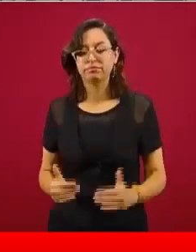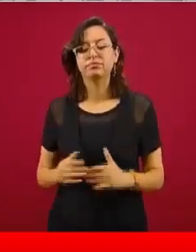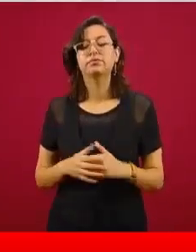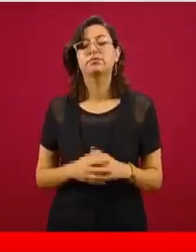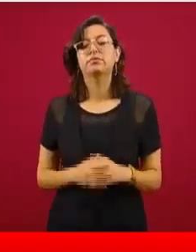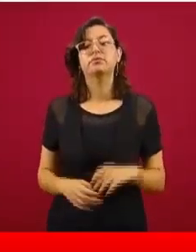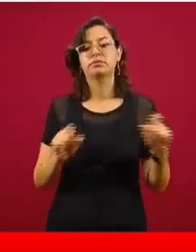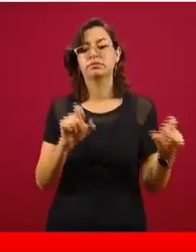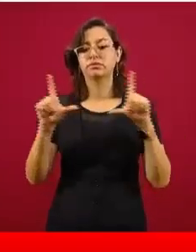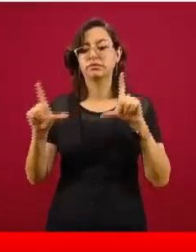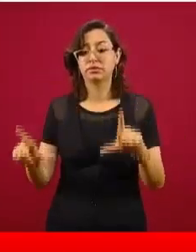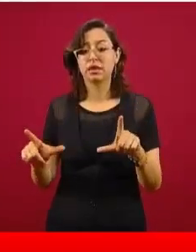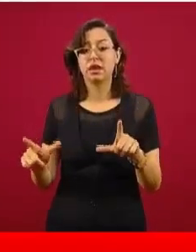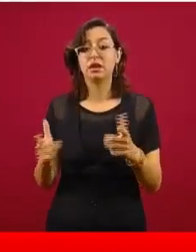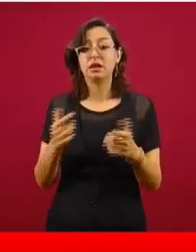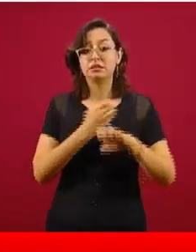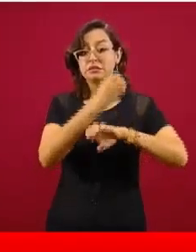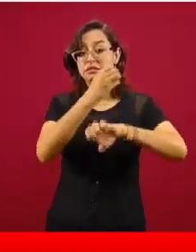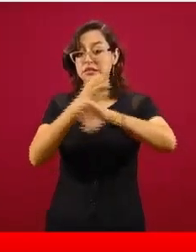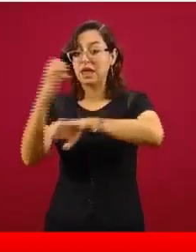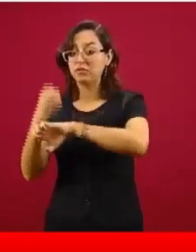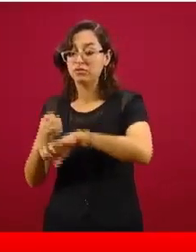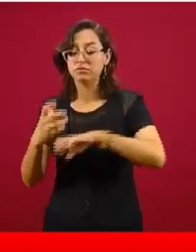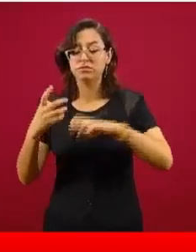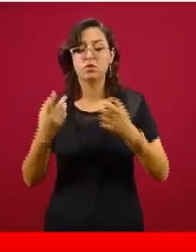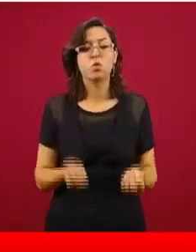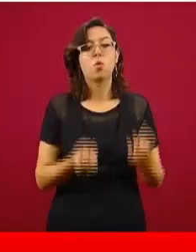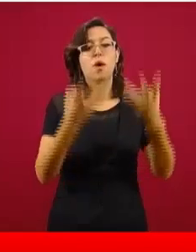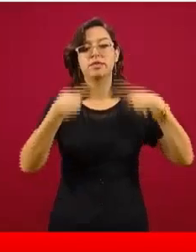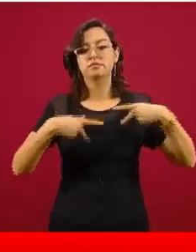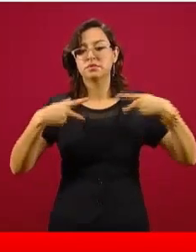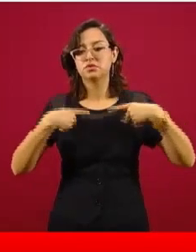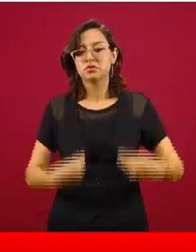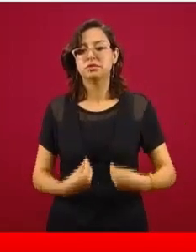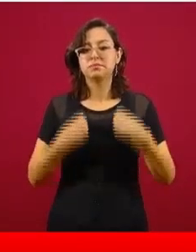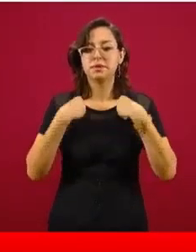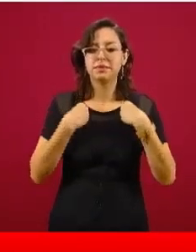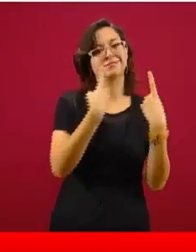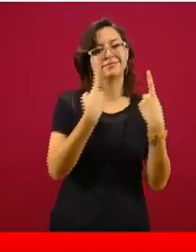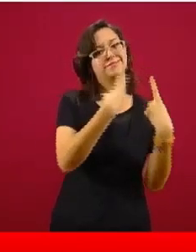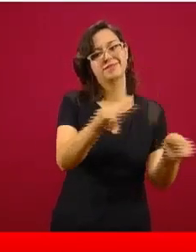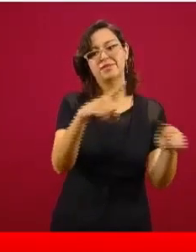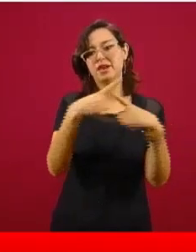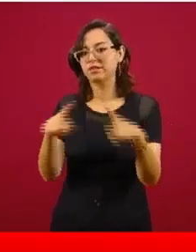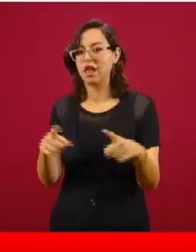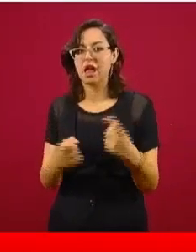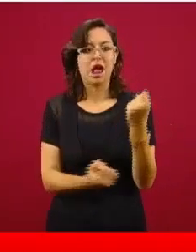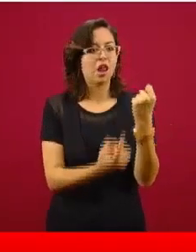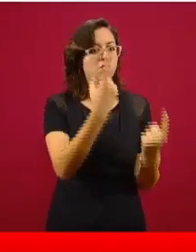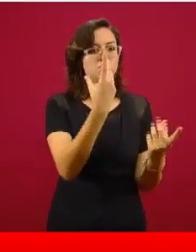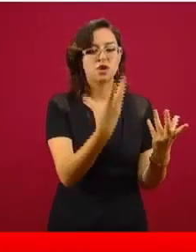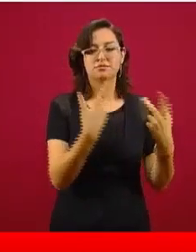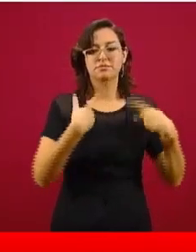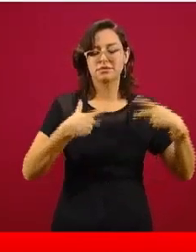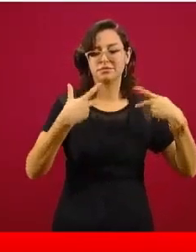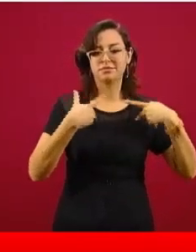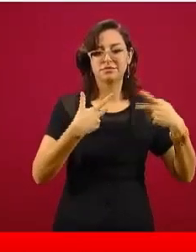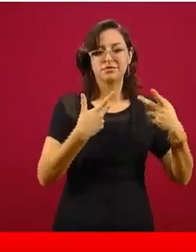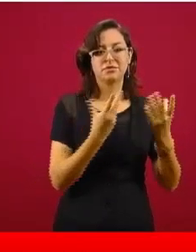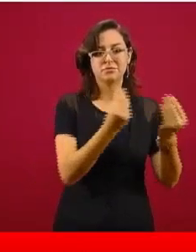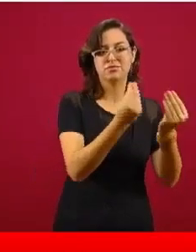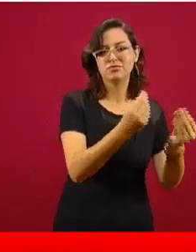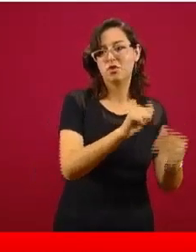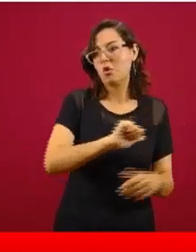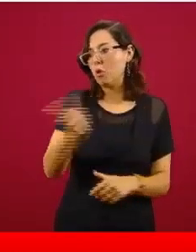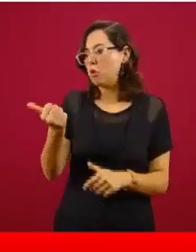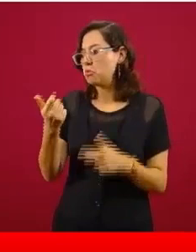adecuada de hacerlo, para considerar que no se pueden comparar poblaciones grandes con poblaciones pequeñas en el número de casos, porque obviamente